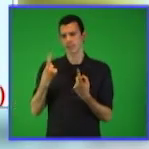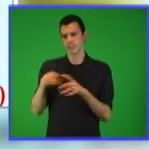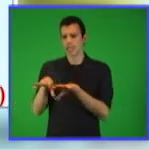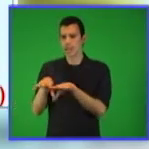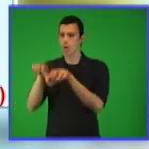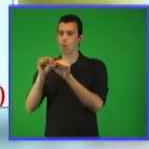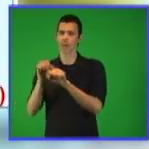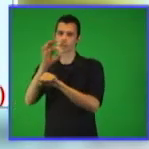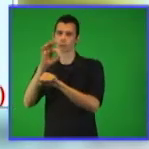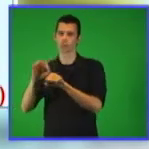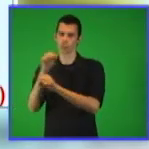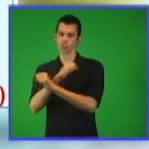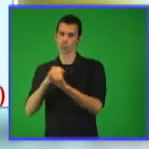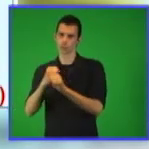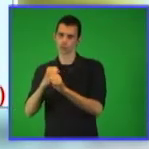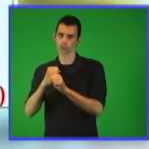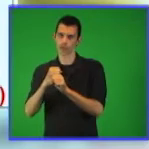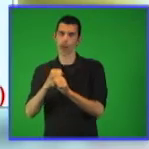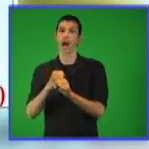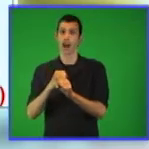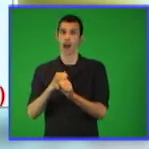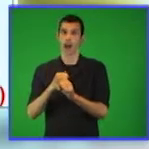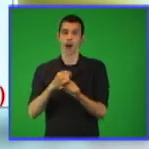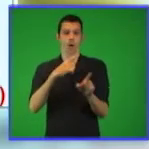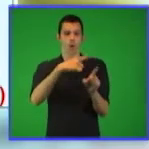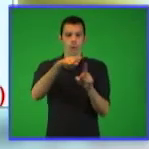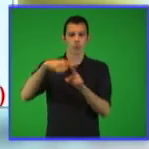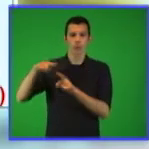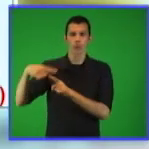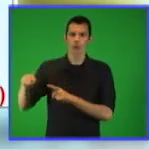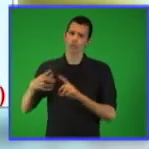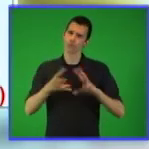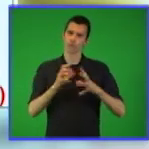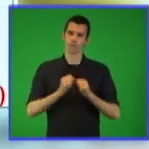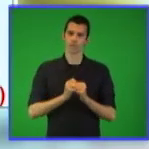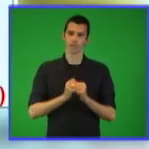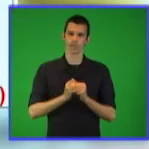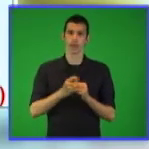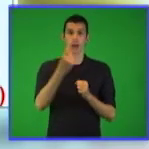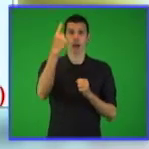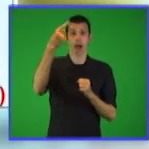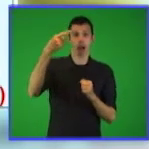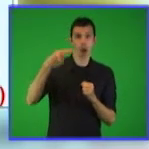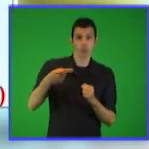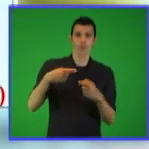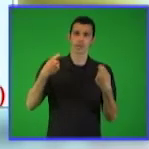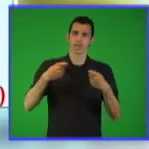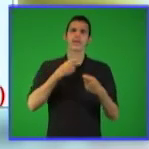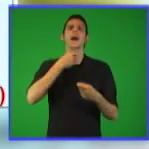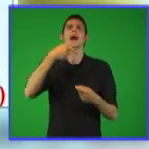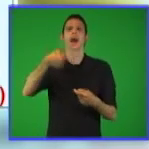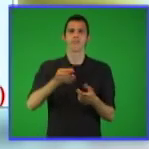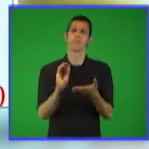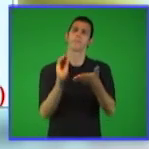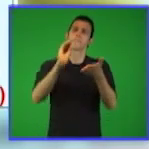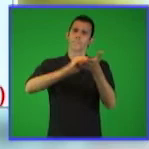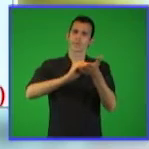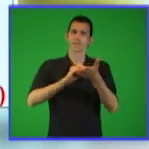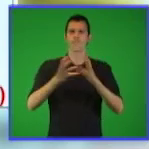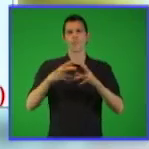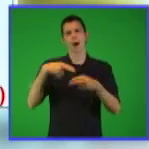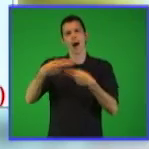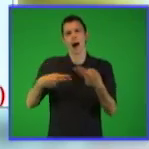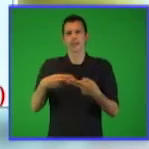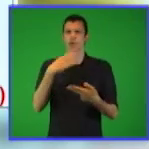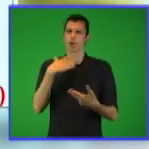casos deben elaborar un ejemplo que muestre cuál es el procedimiento a seguir en